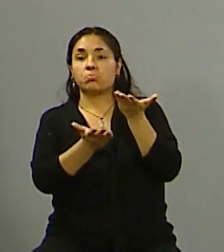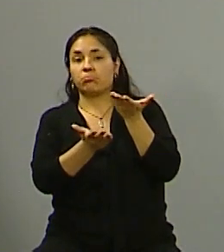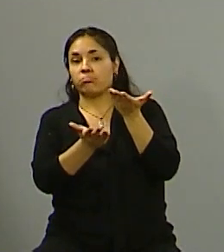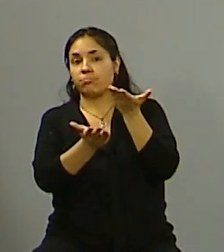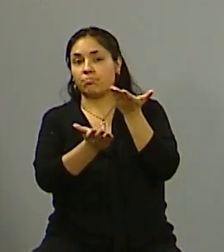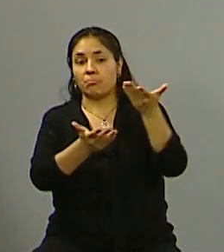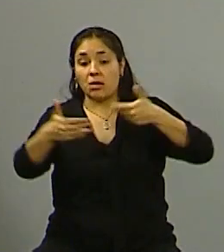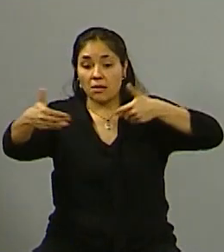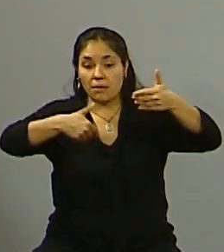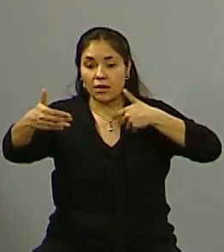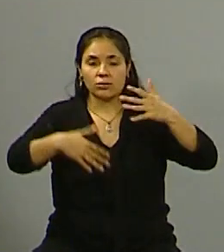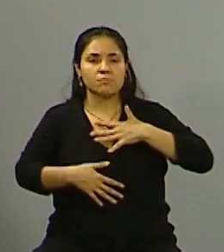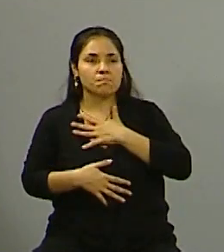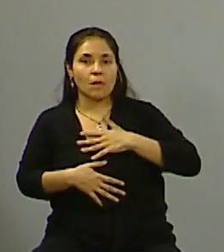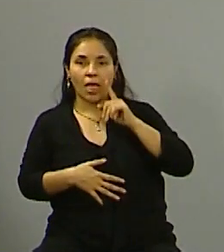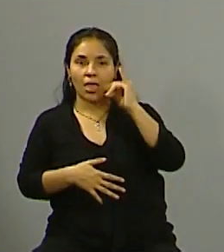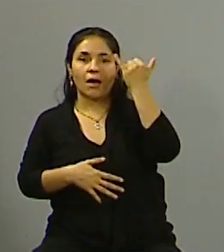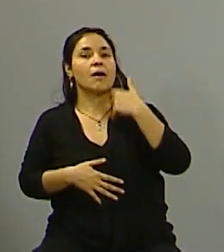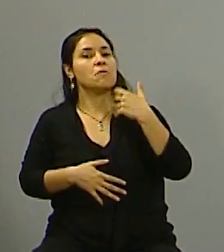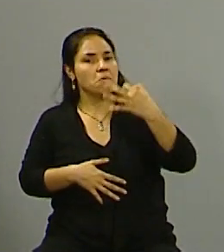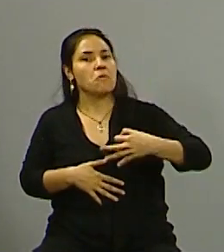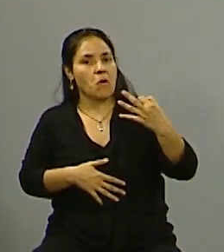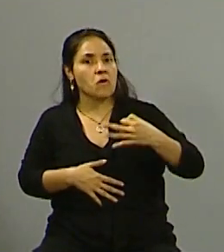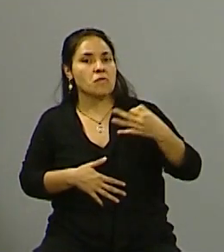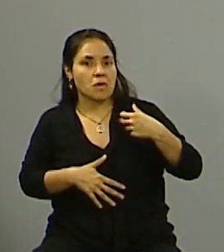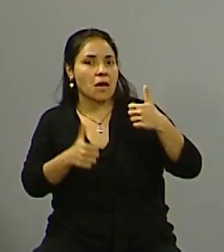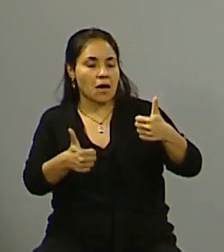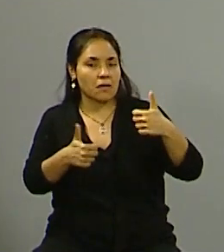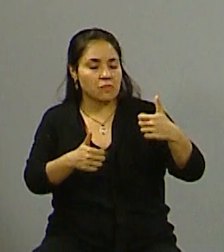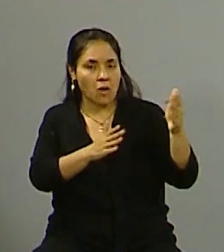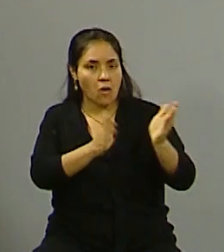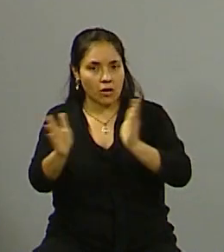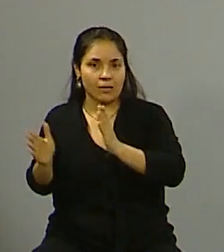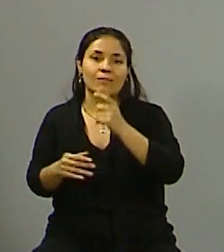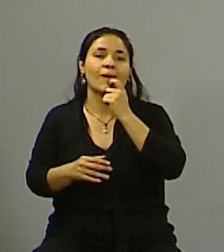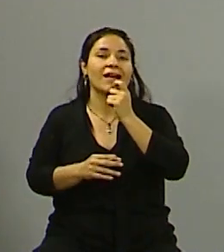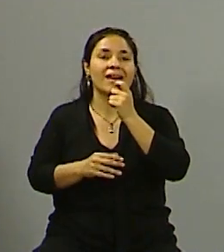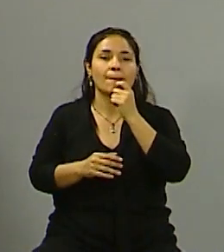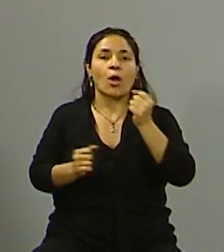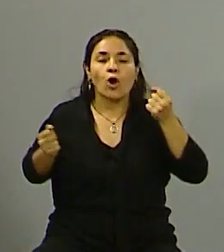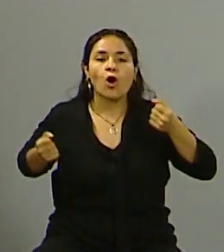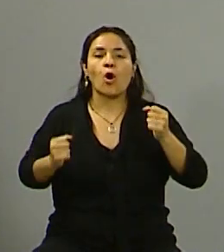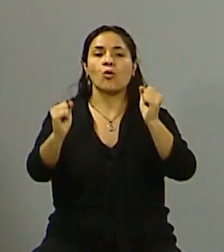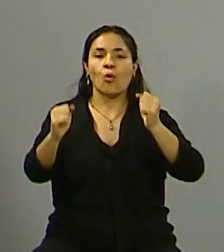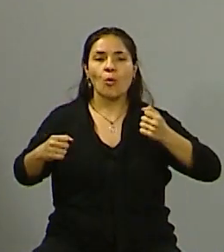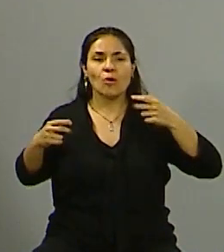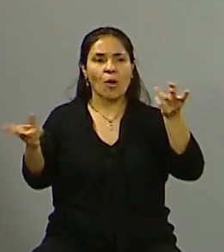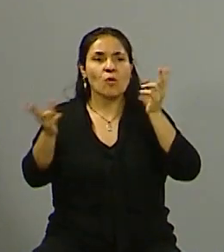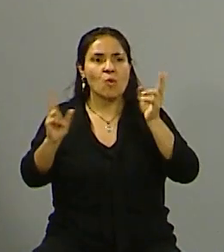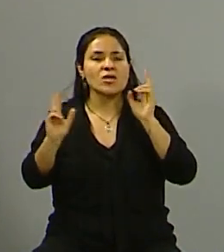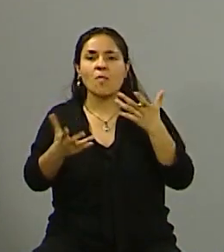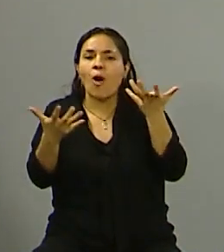que a mí me llenan de satisfacción que pidan eso porque evidentemente las cosas están muy bien organizadas, por ejemplo les molestan los ruidos de los columpios, es anecdótico eso.